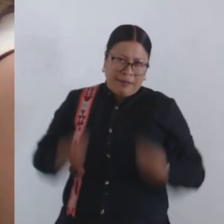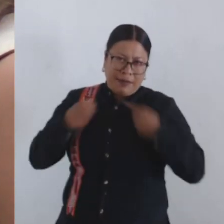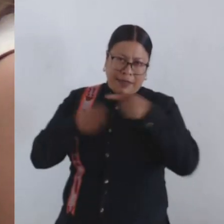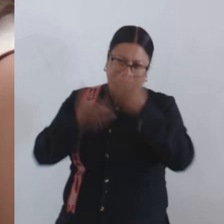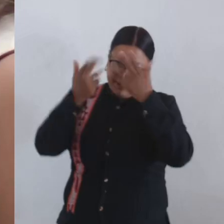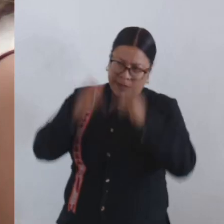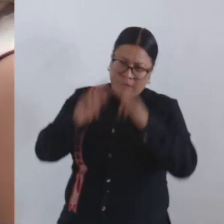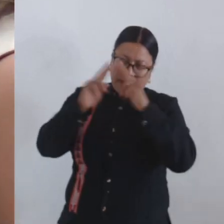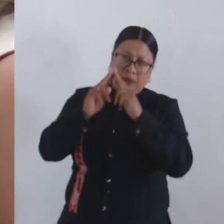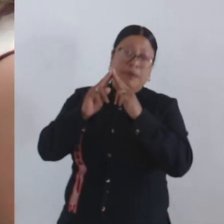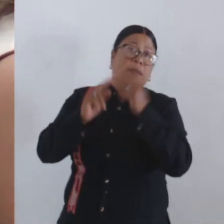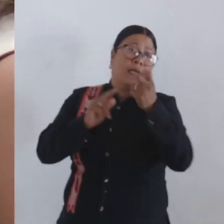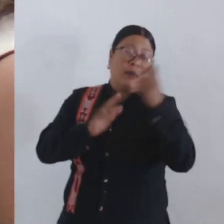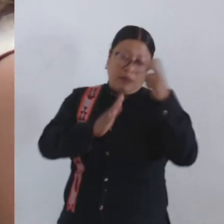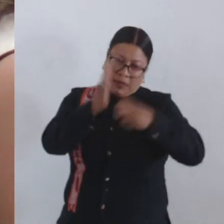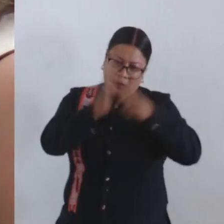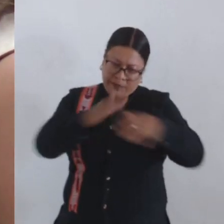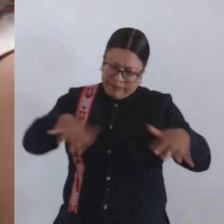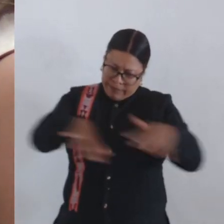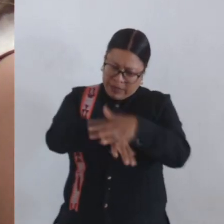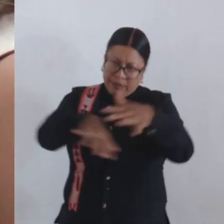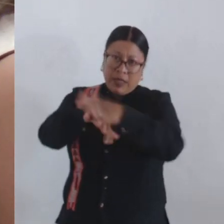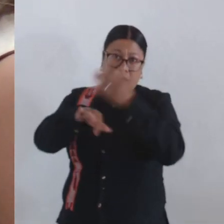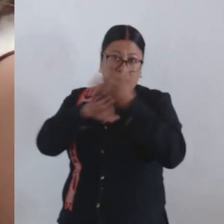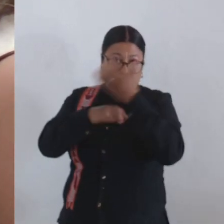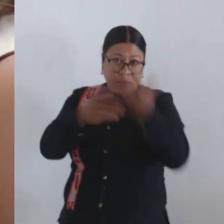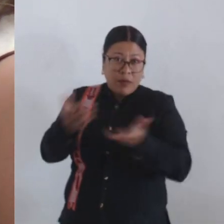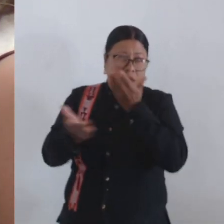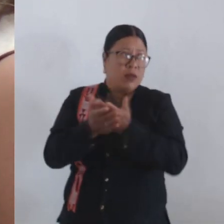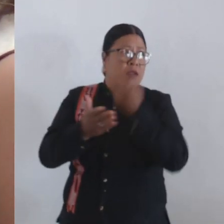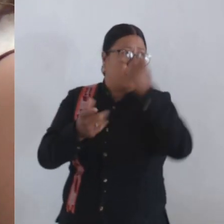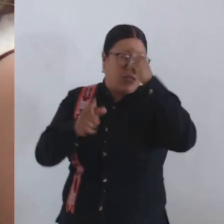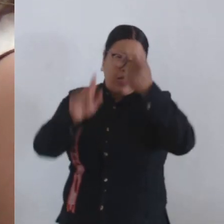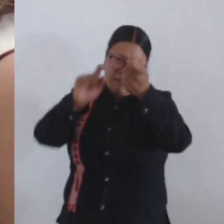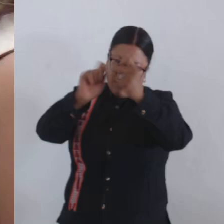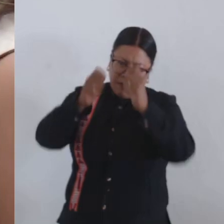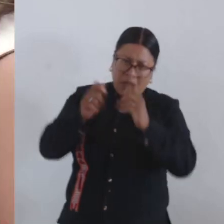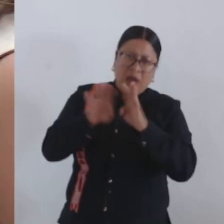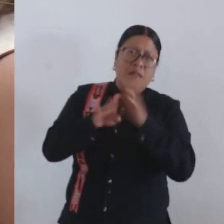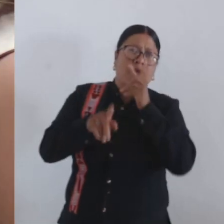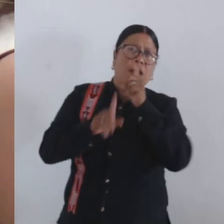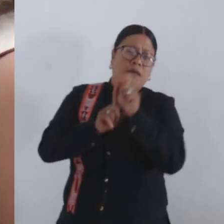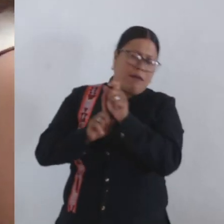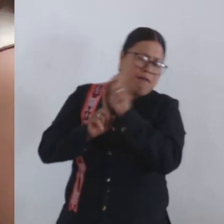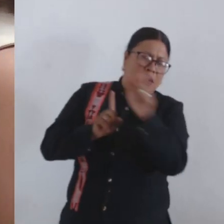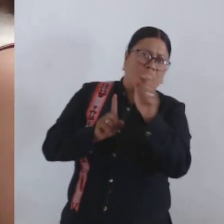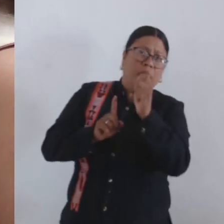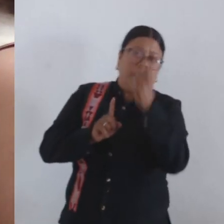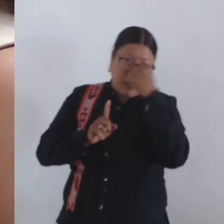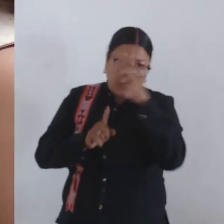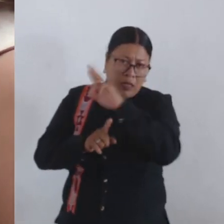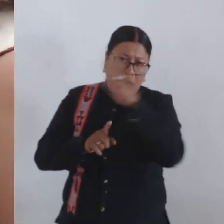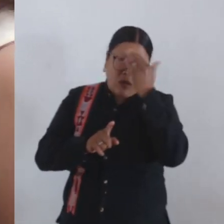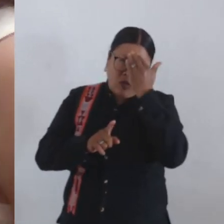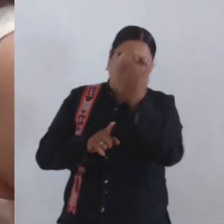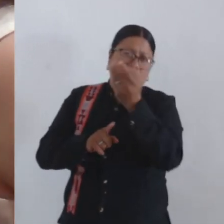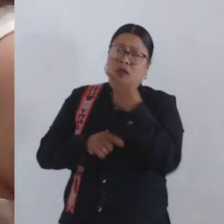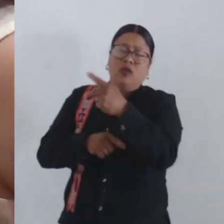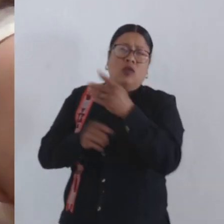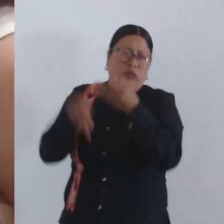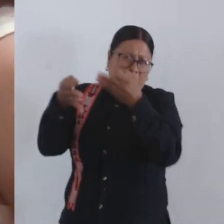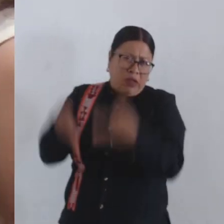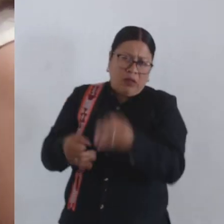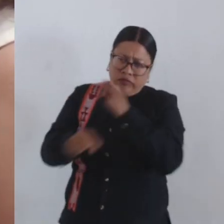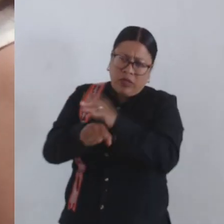espacio. La modificación propuesta no sólo es un ajuste de terminología, es un reconocimiento formal de la dignidad